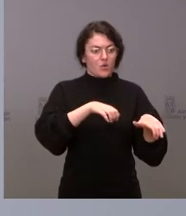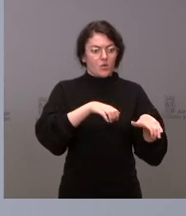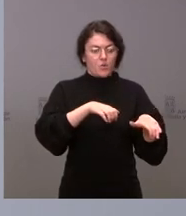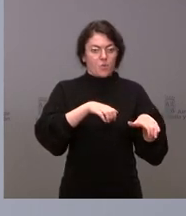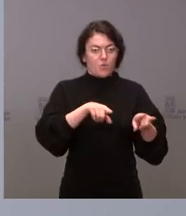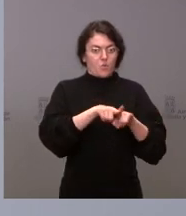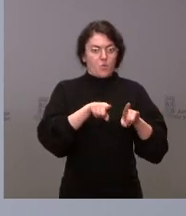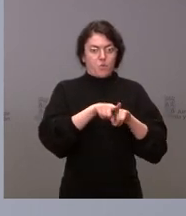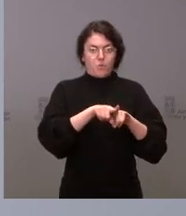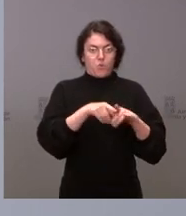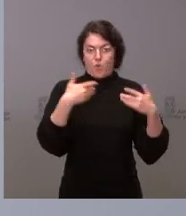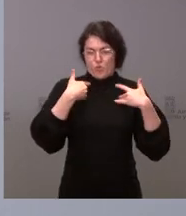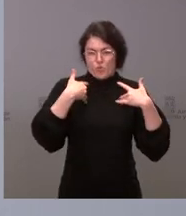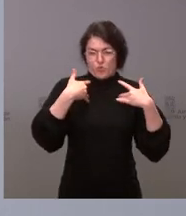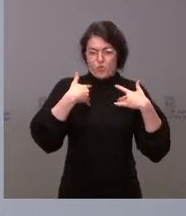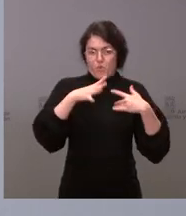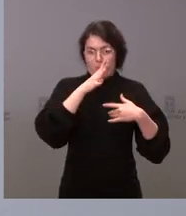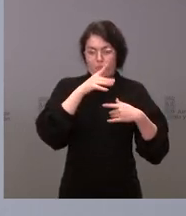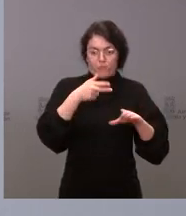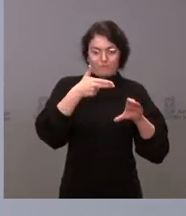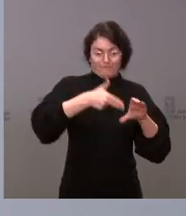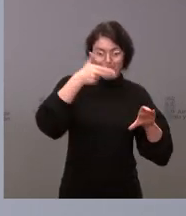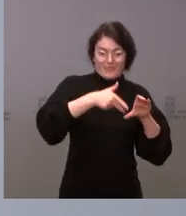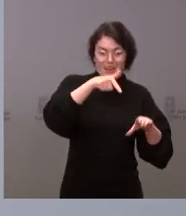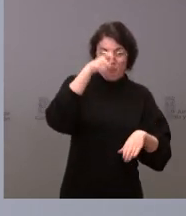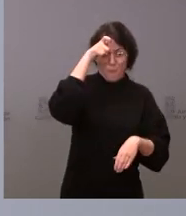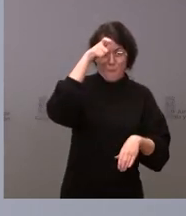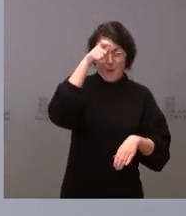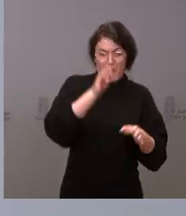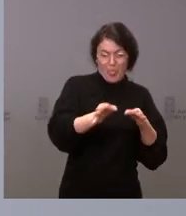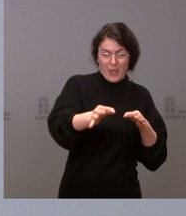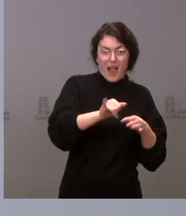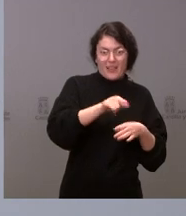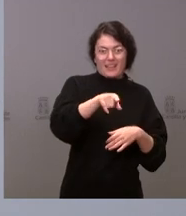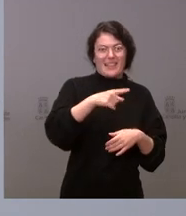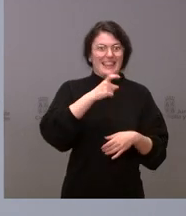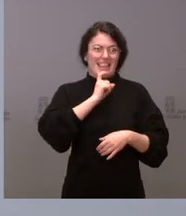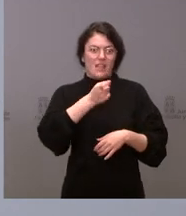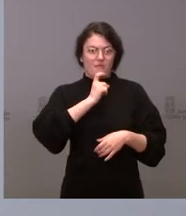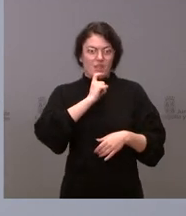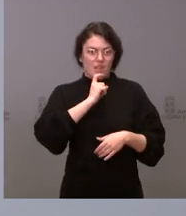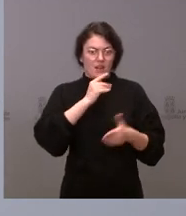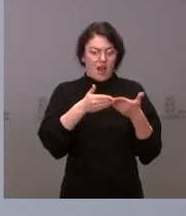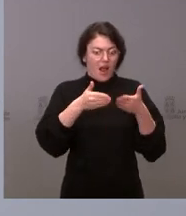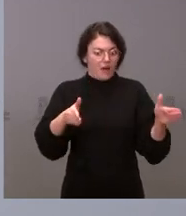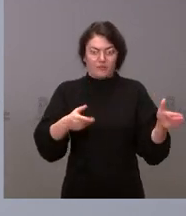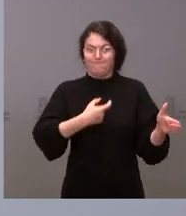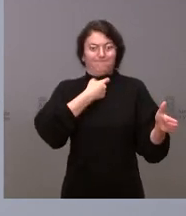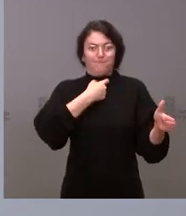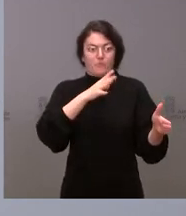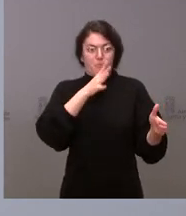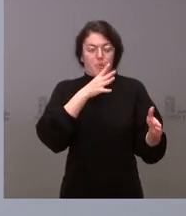porque tenemos muchas estaciones de servicio en el mundo rural con dificultades de mantenerse. Algunas de ellas no han podido abrir porque tenían que ir